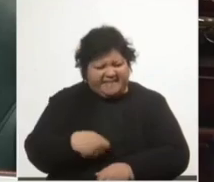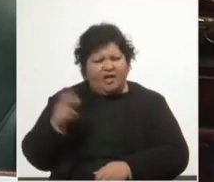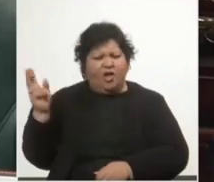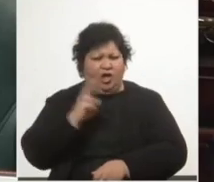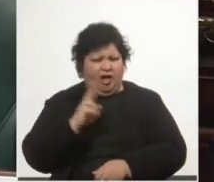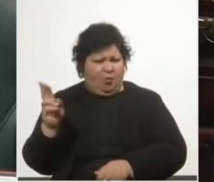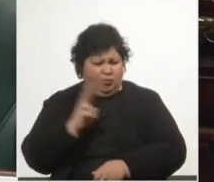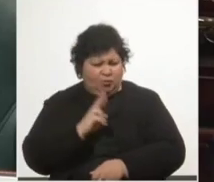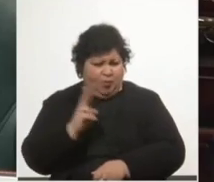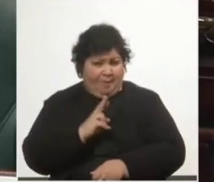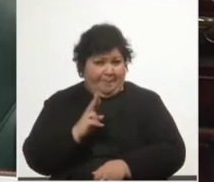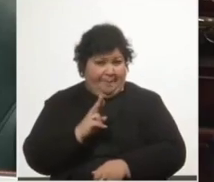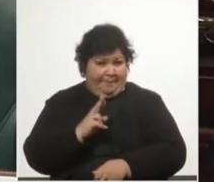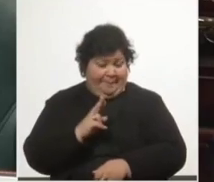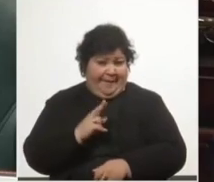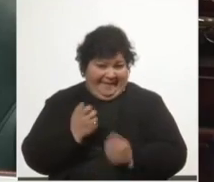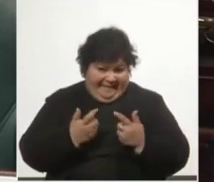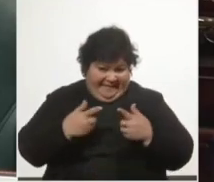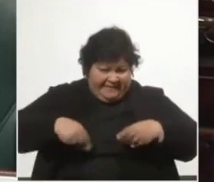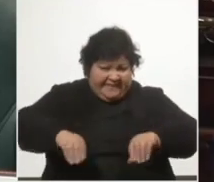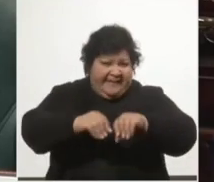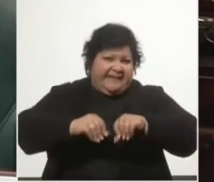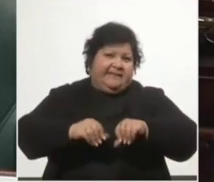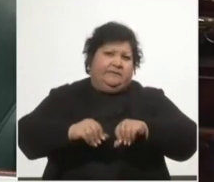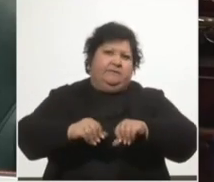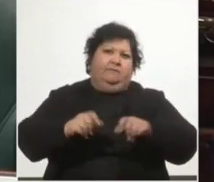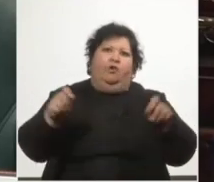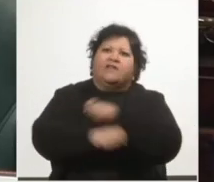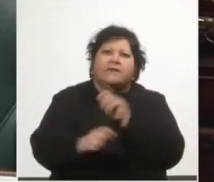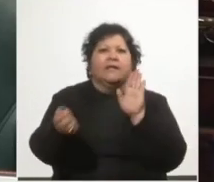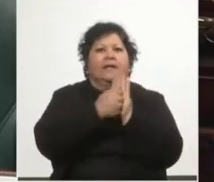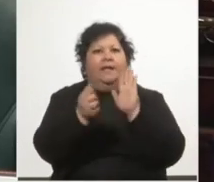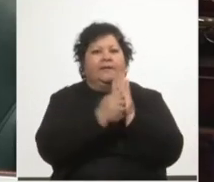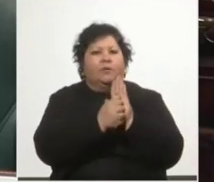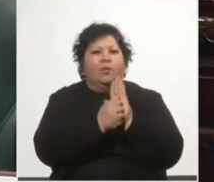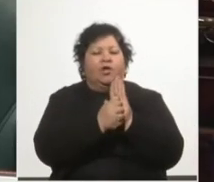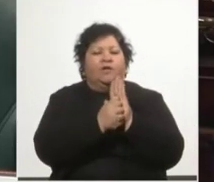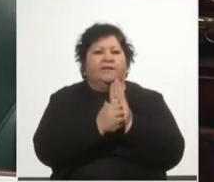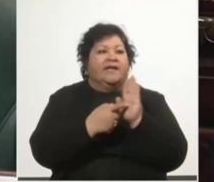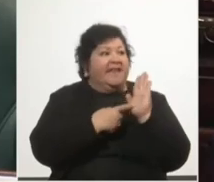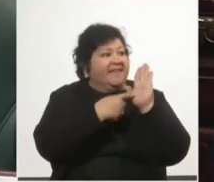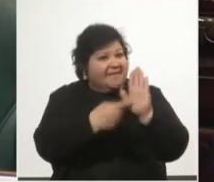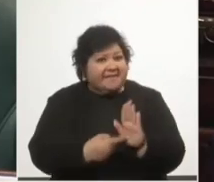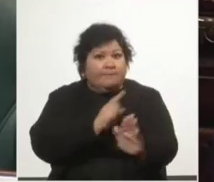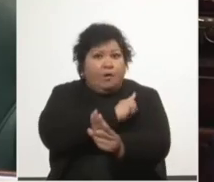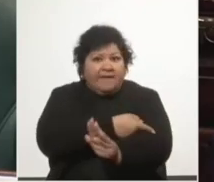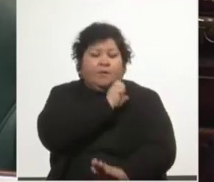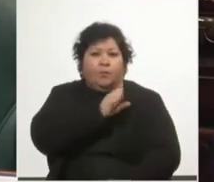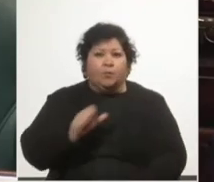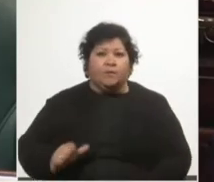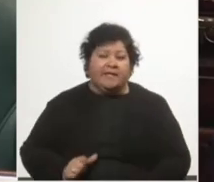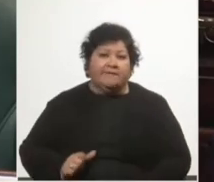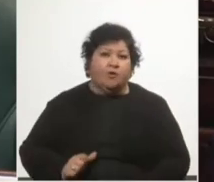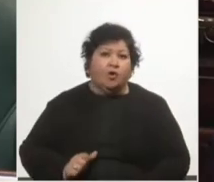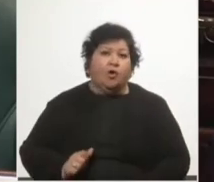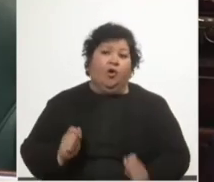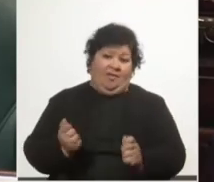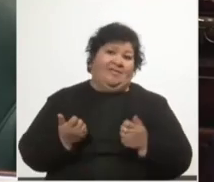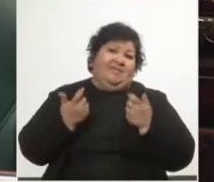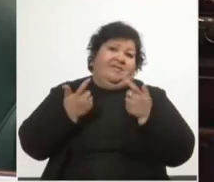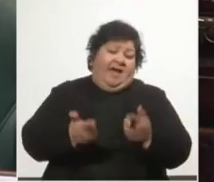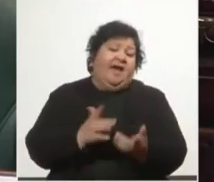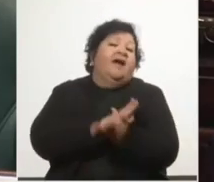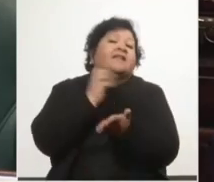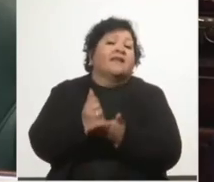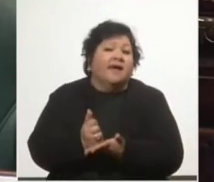Si así fuera, esperamos que modifiquen el artículo que dice que el Poder Ejecutivo va a volcar hasta